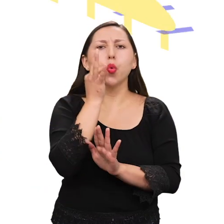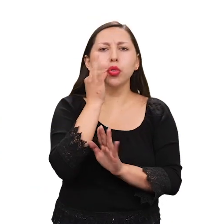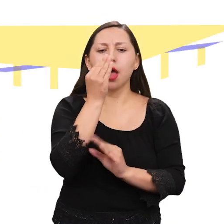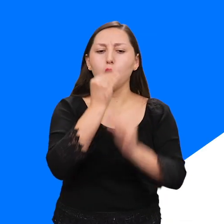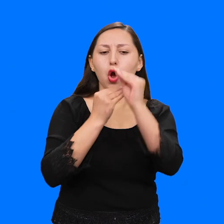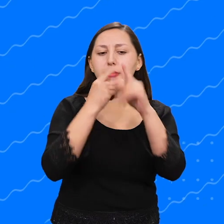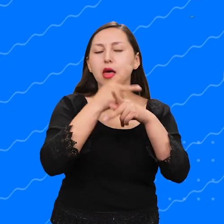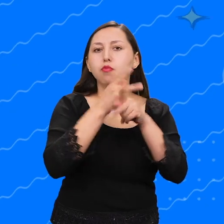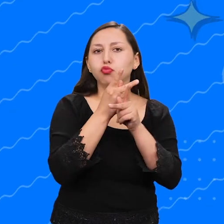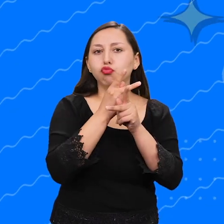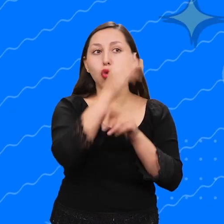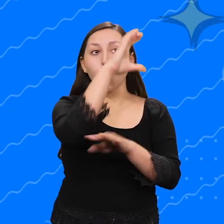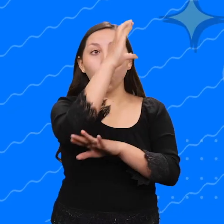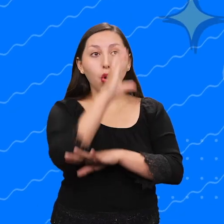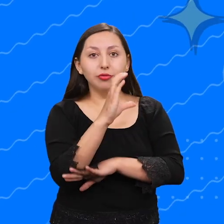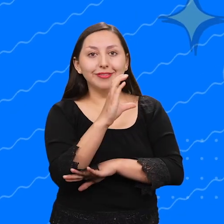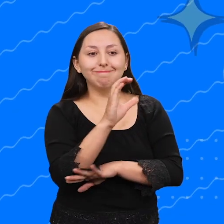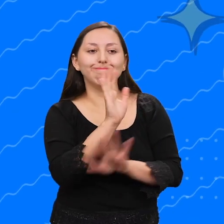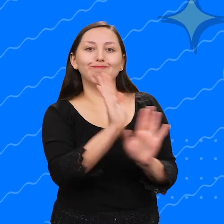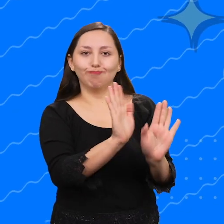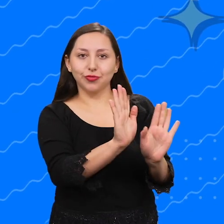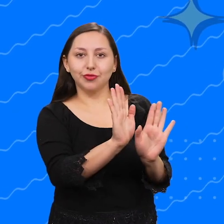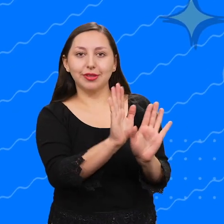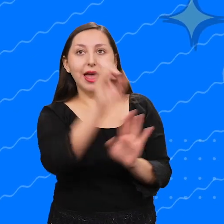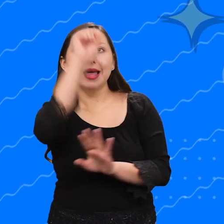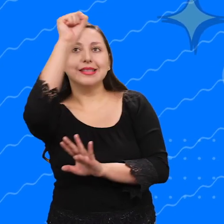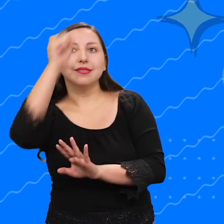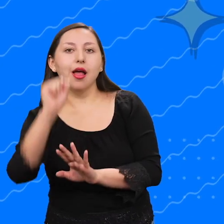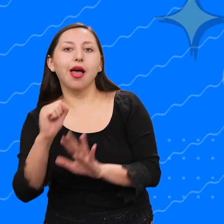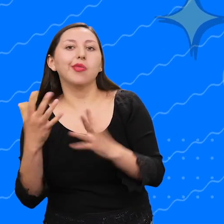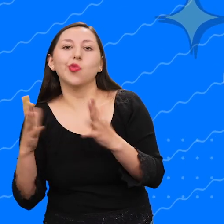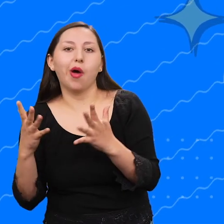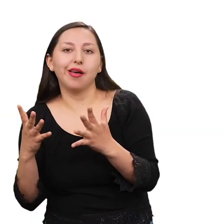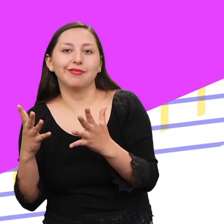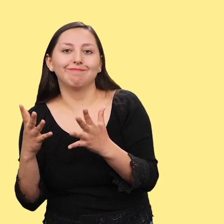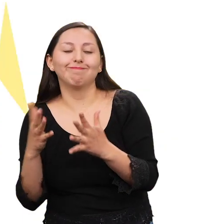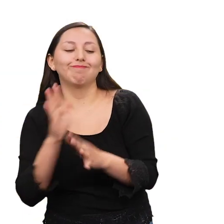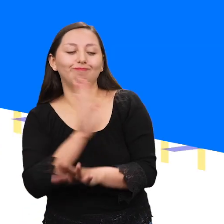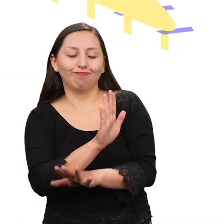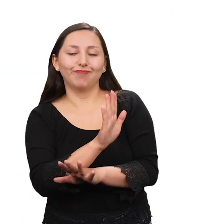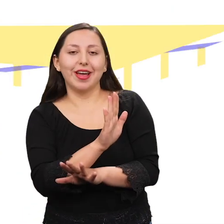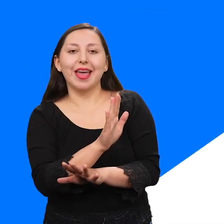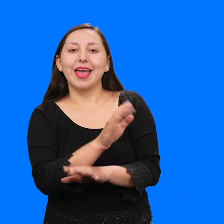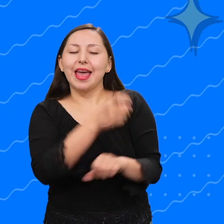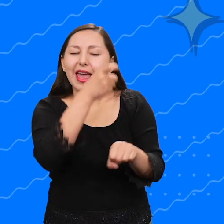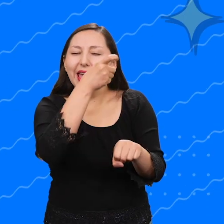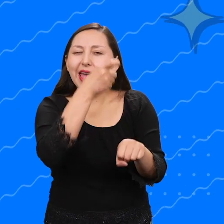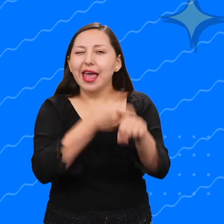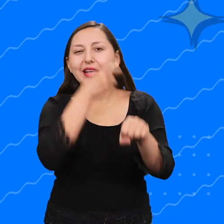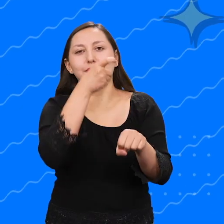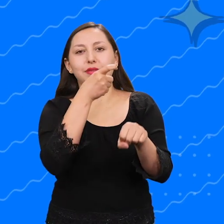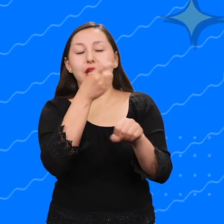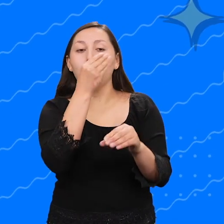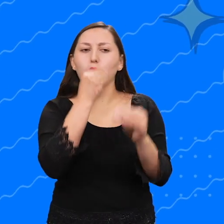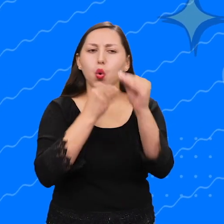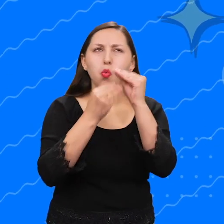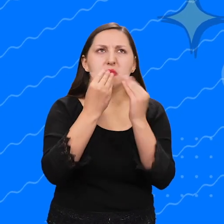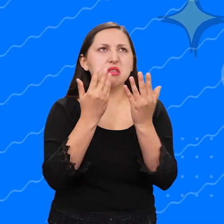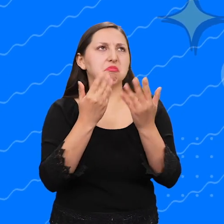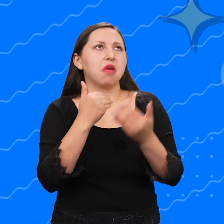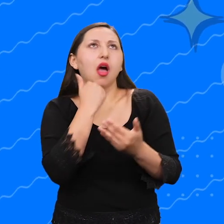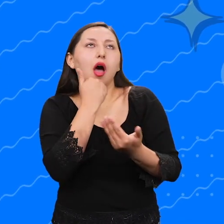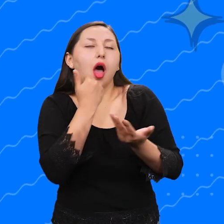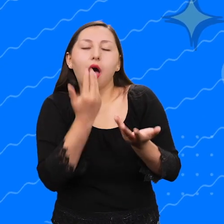a veces no dan las mismas frutas en la sierra. Necesitas tener una seña propia para alguna fruta o algún alimento o